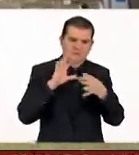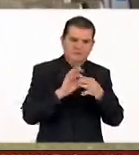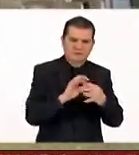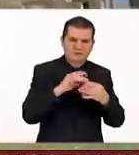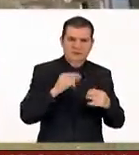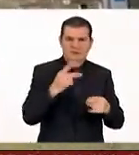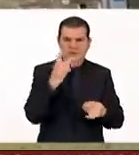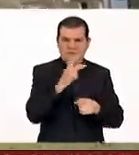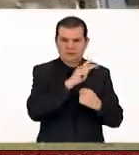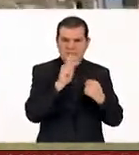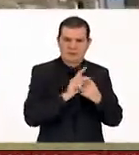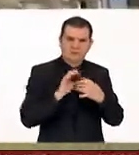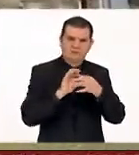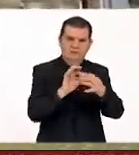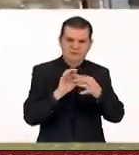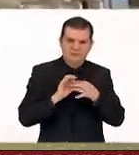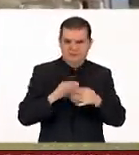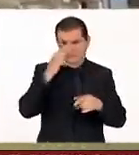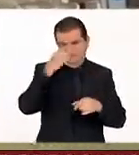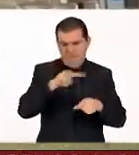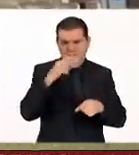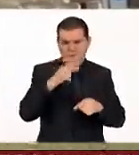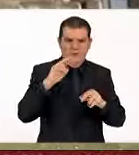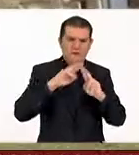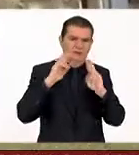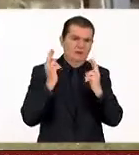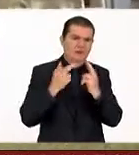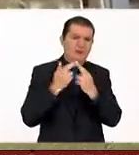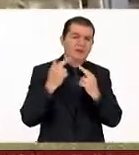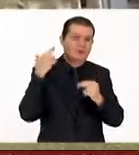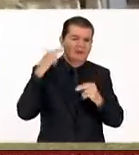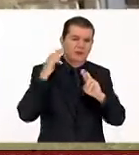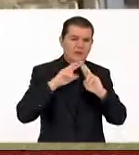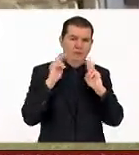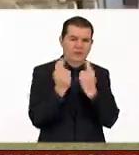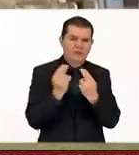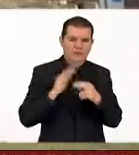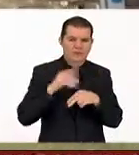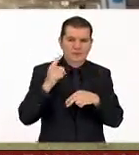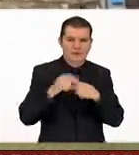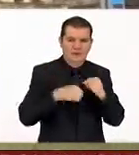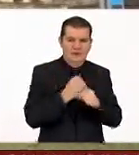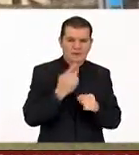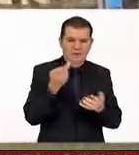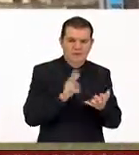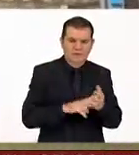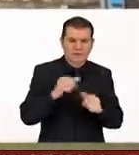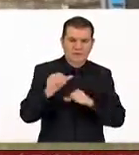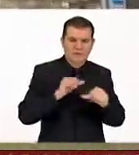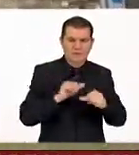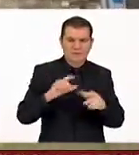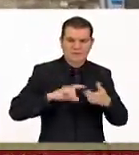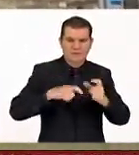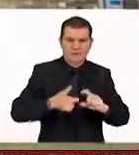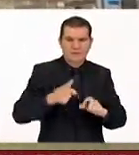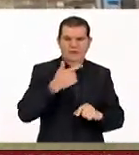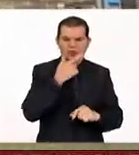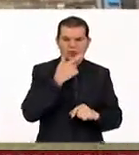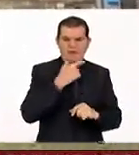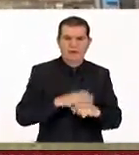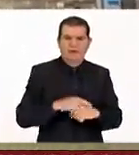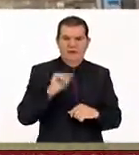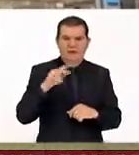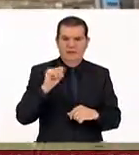a estos dos países México y el Reino Unido en el contexto de este año dual. Para México al Día desde Londres,